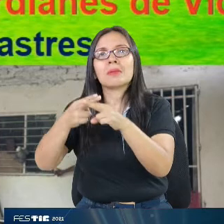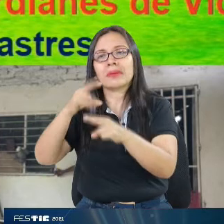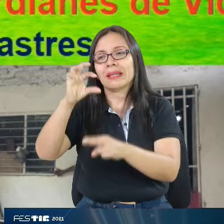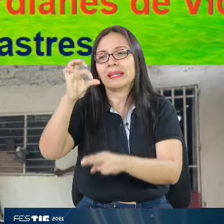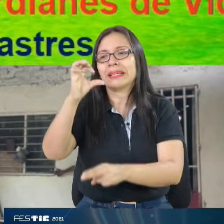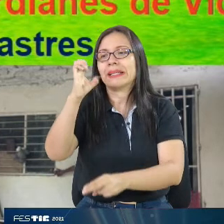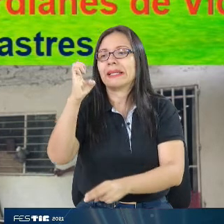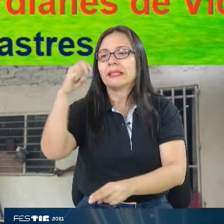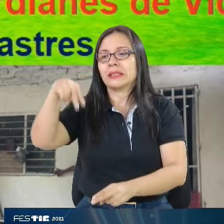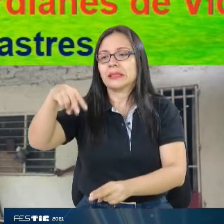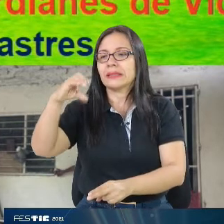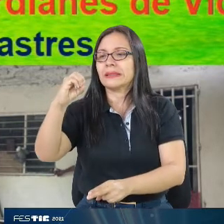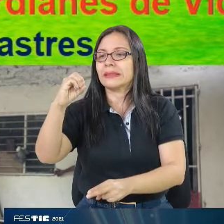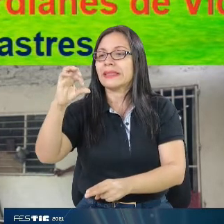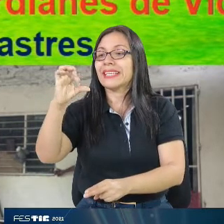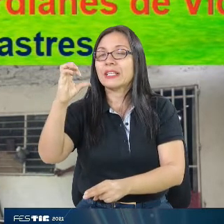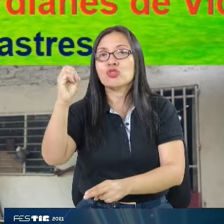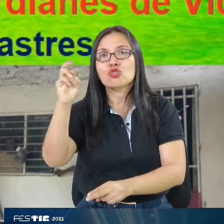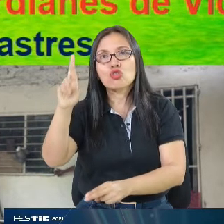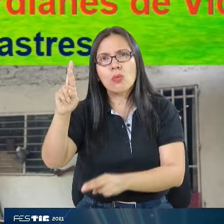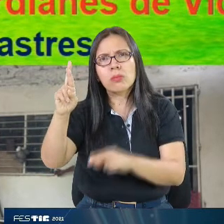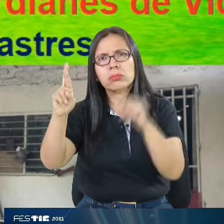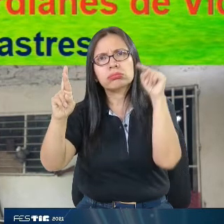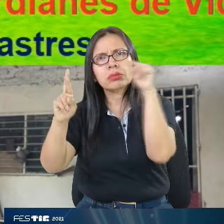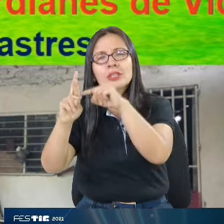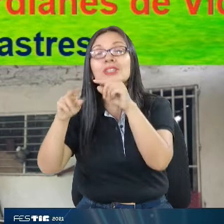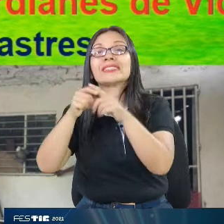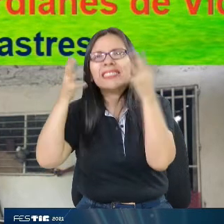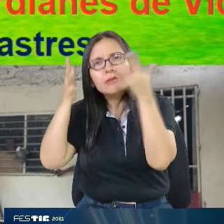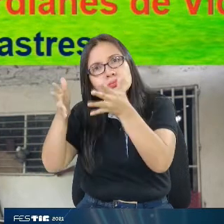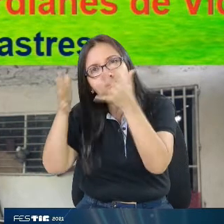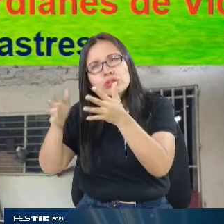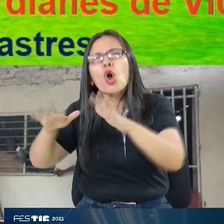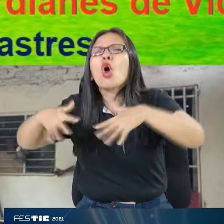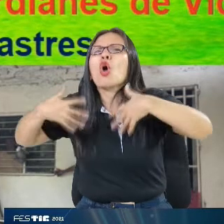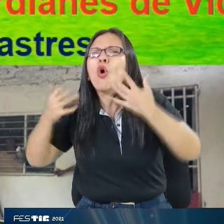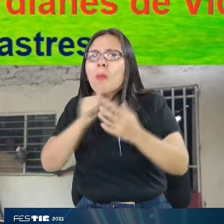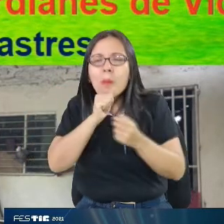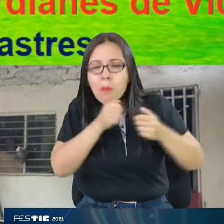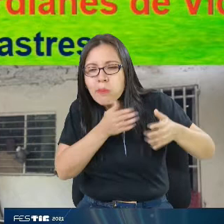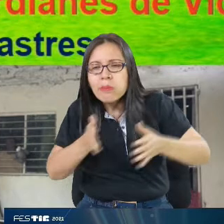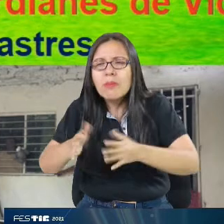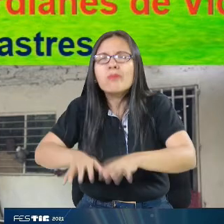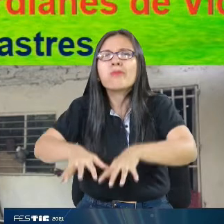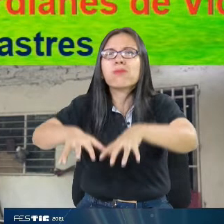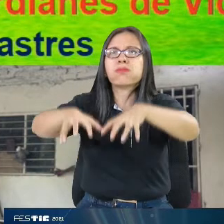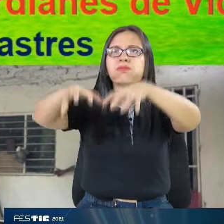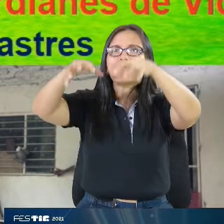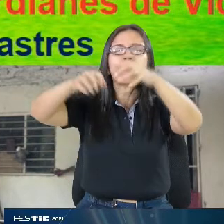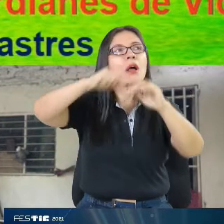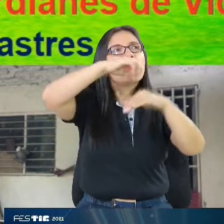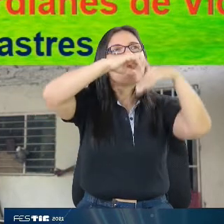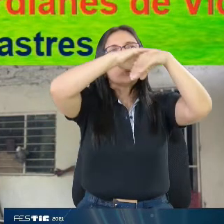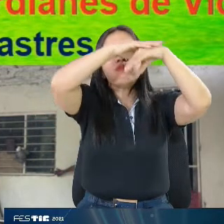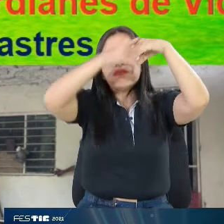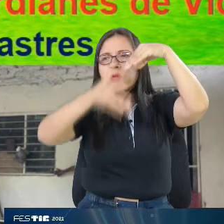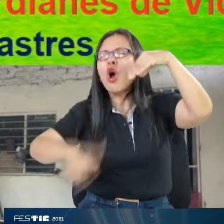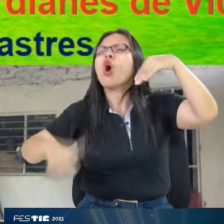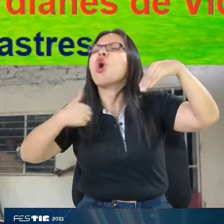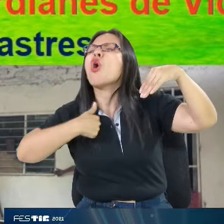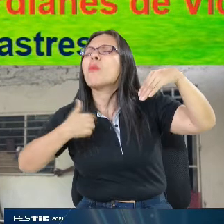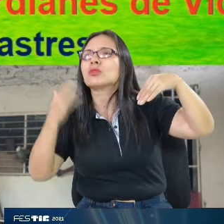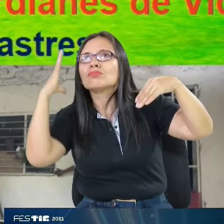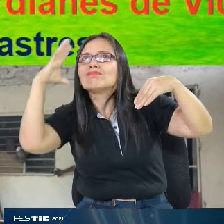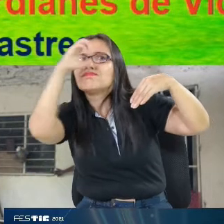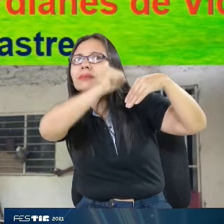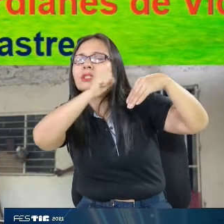enseñarles qué es un fenómeno, qué es una inundación, cómo se produce, cómo yo identifico los signos de alerta. Y